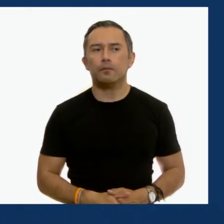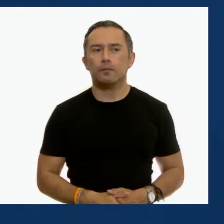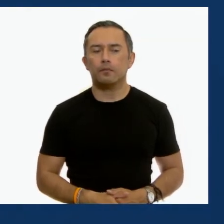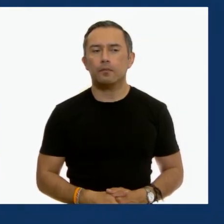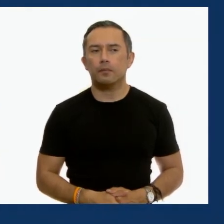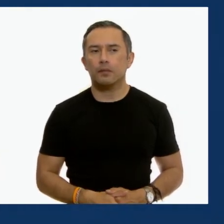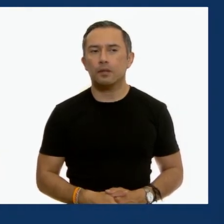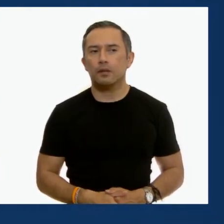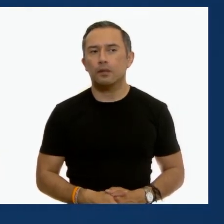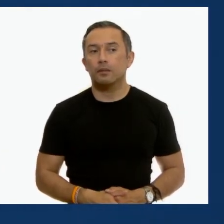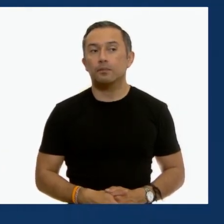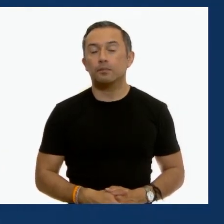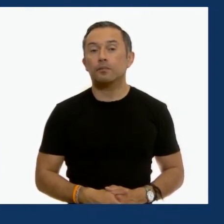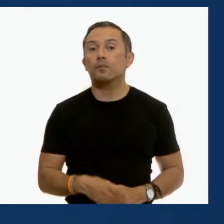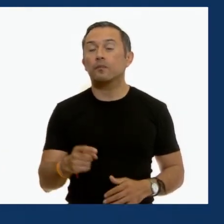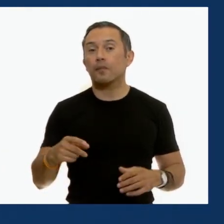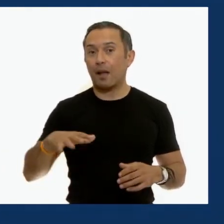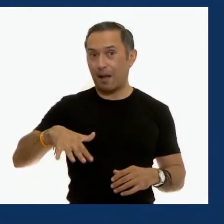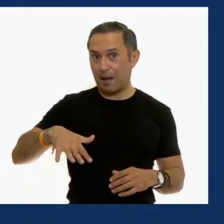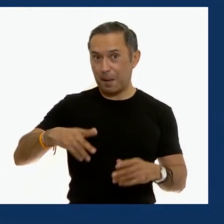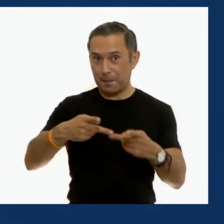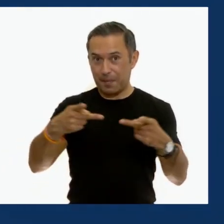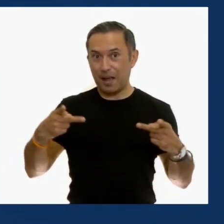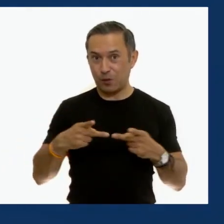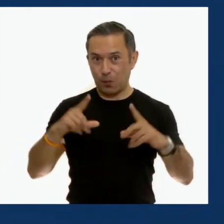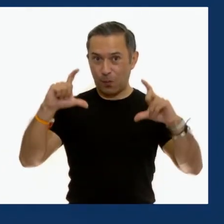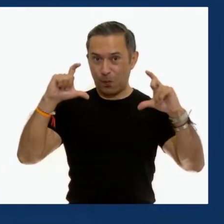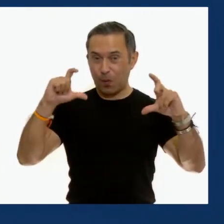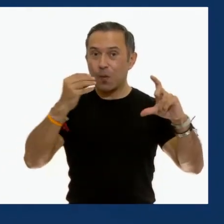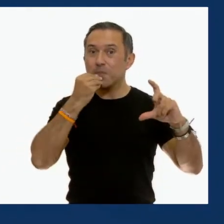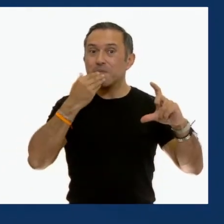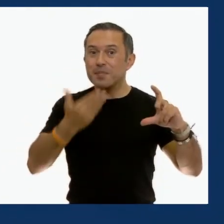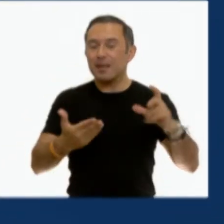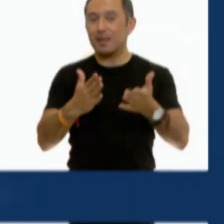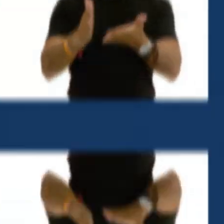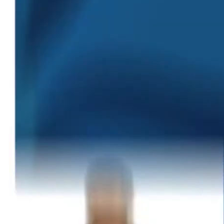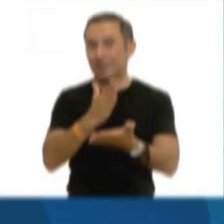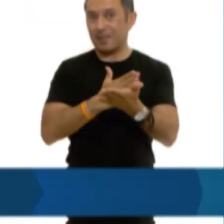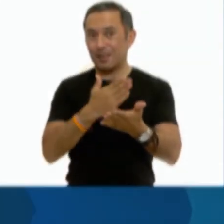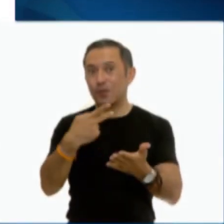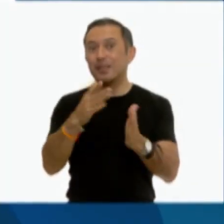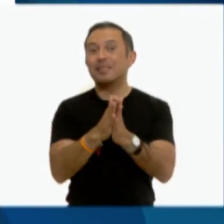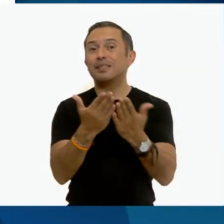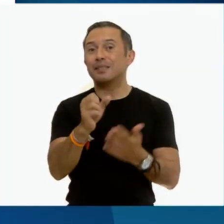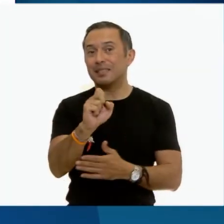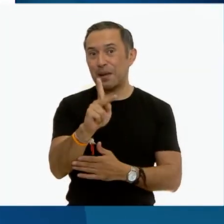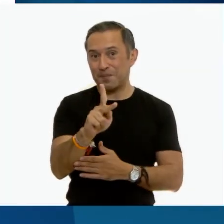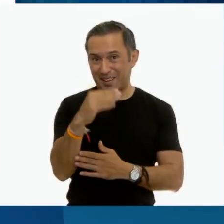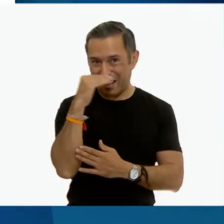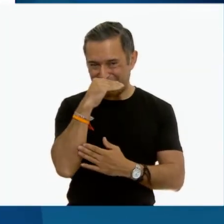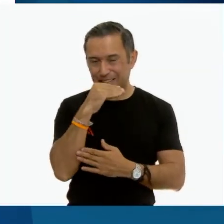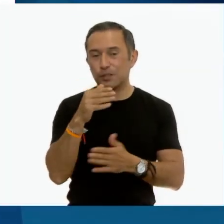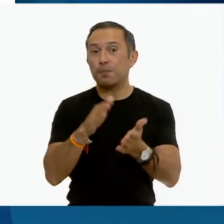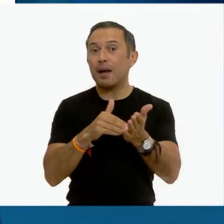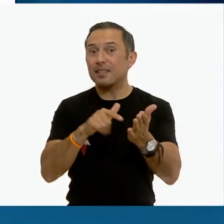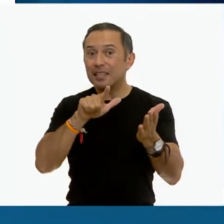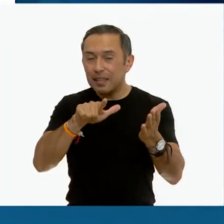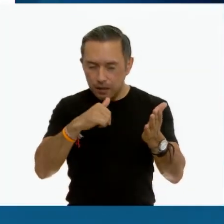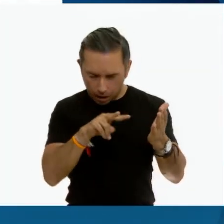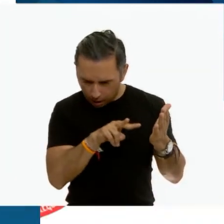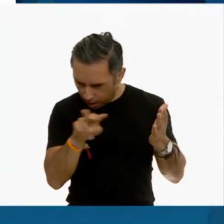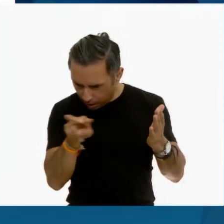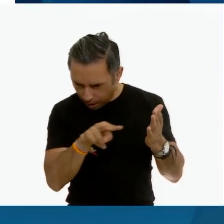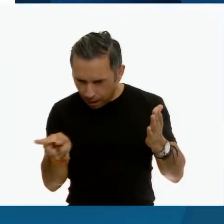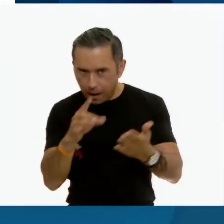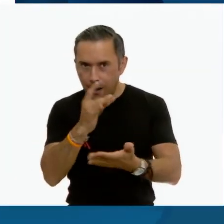Clasifícalos de acuerdo al plato del bien comer, que se encuentra en la página 17 de tu libro de texto gratuito. Y la jarra del buen